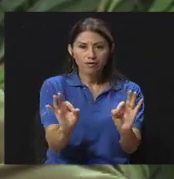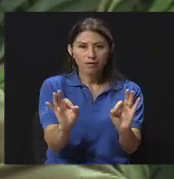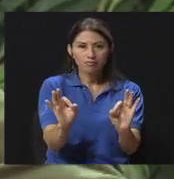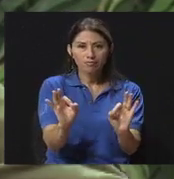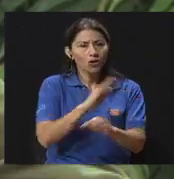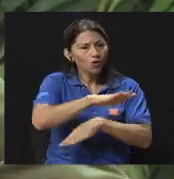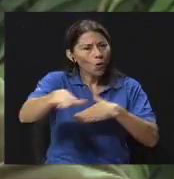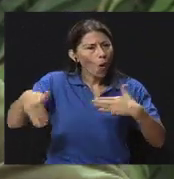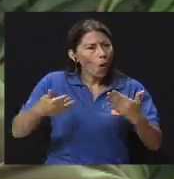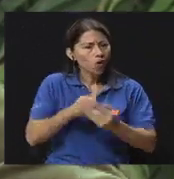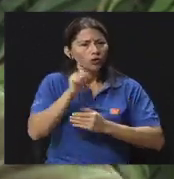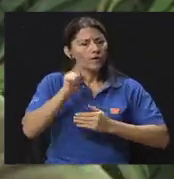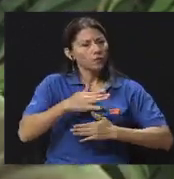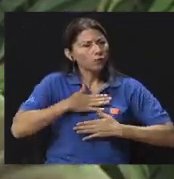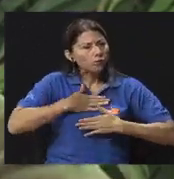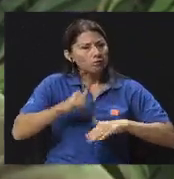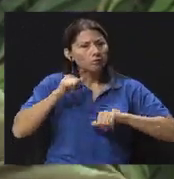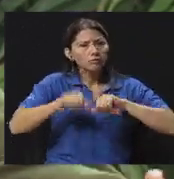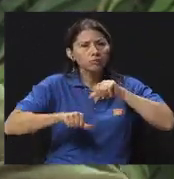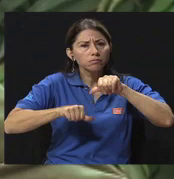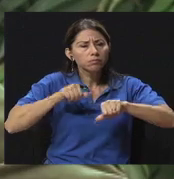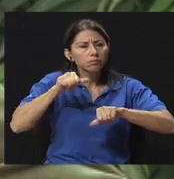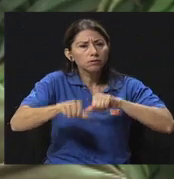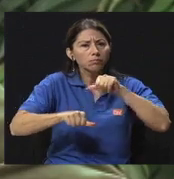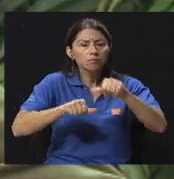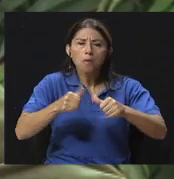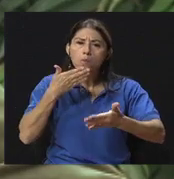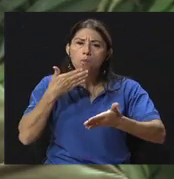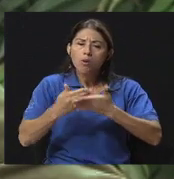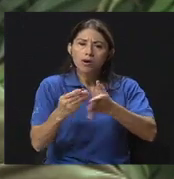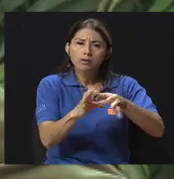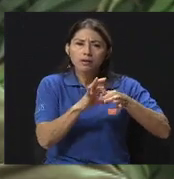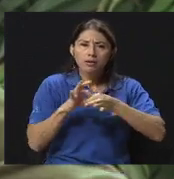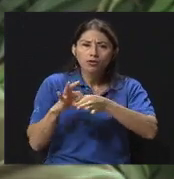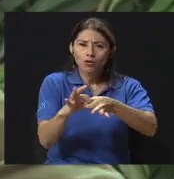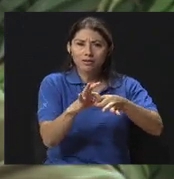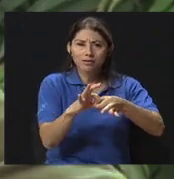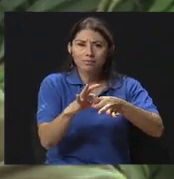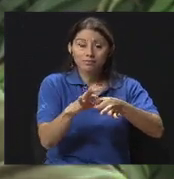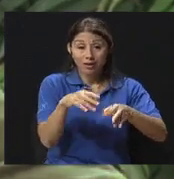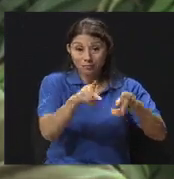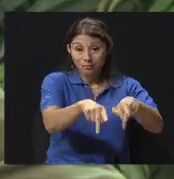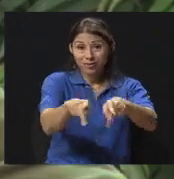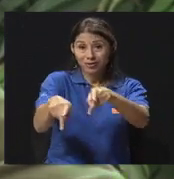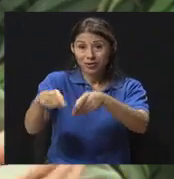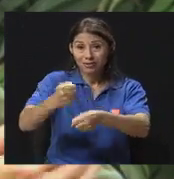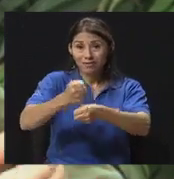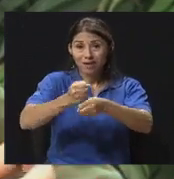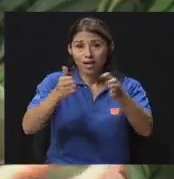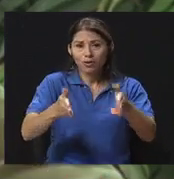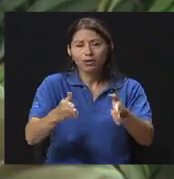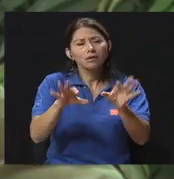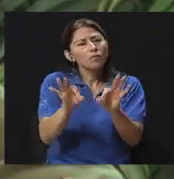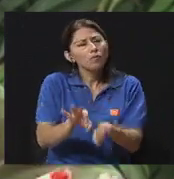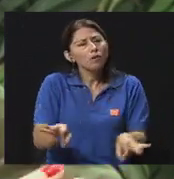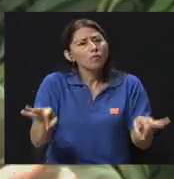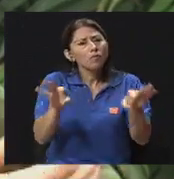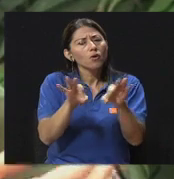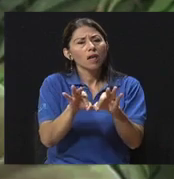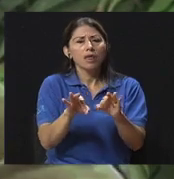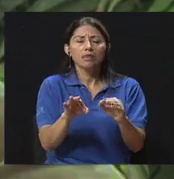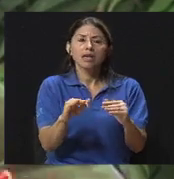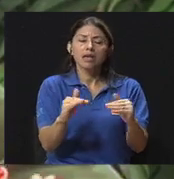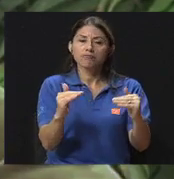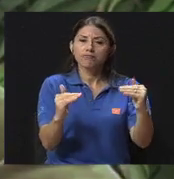poner de nuestra parte e invertir en ellas. A nivel de los colaboradores o trabajadores es muy importante mantener equilibrio entre